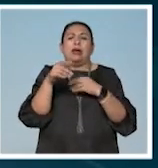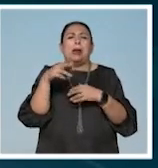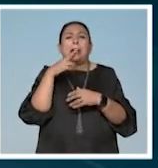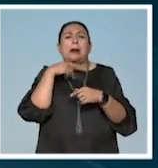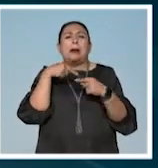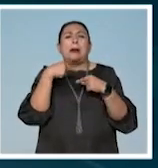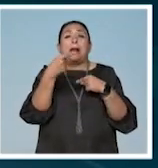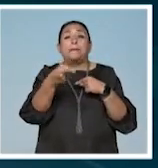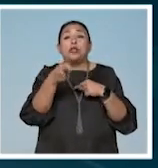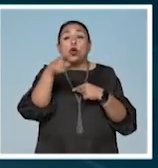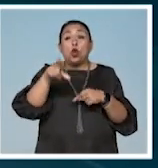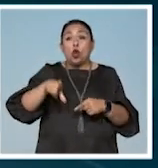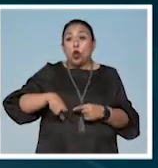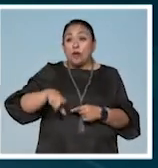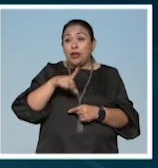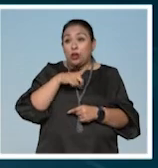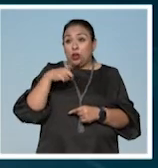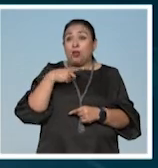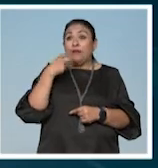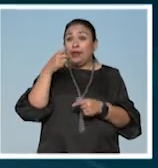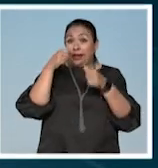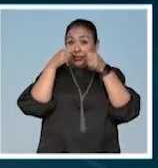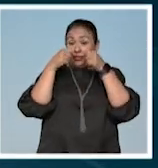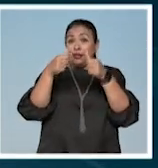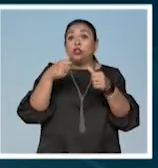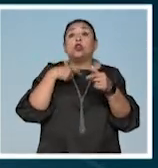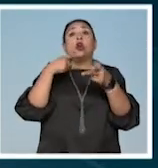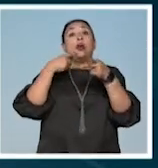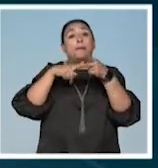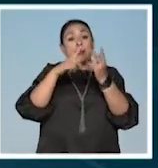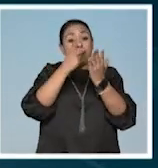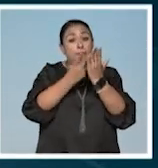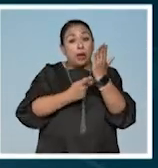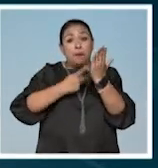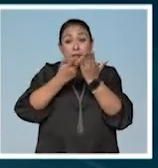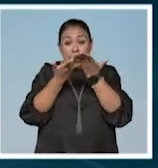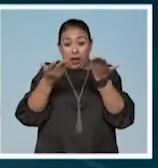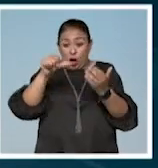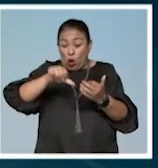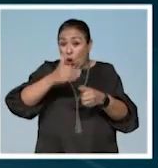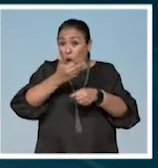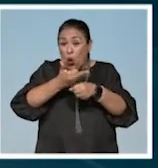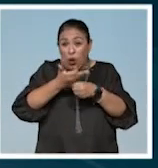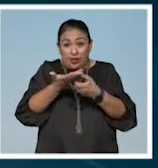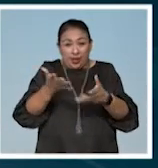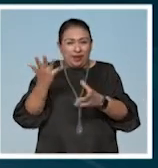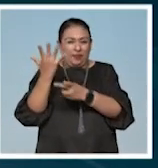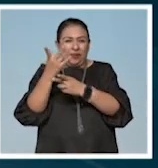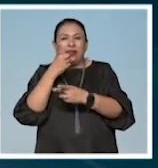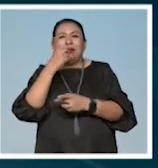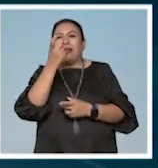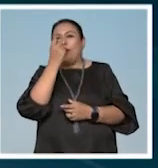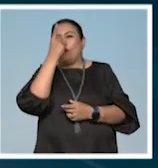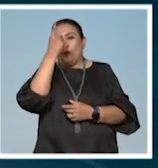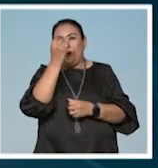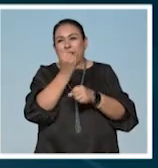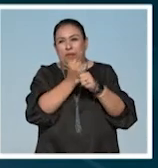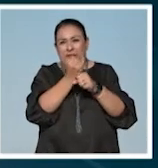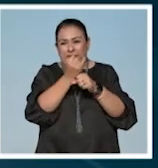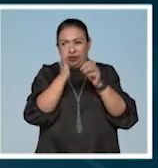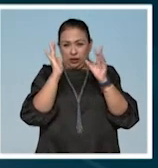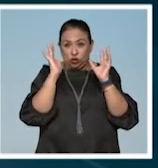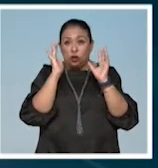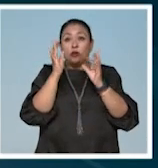pocas décadas, los gobiernos deben preocuparse y comenzar a planificar ahora mismo, afirmó uno de los autores del estudio.